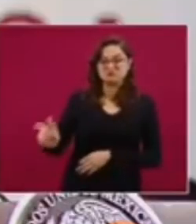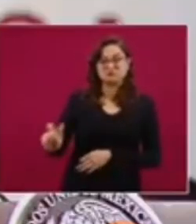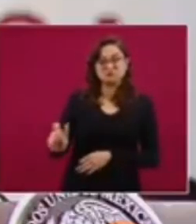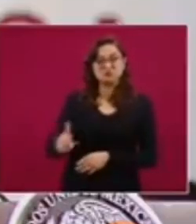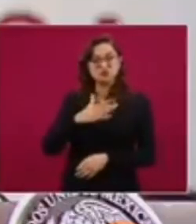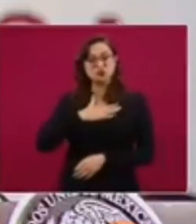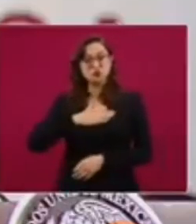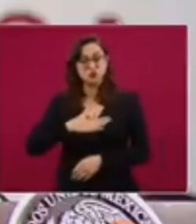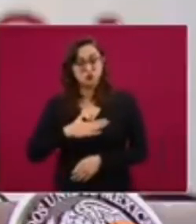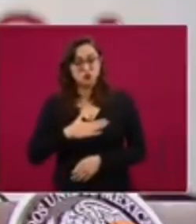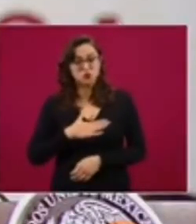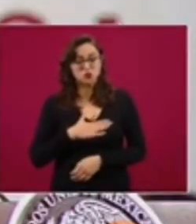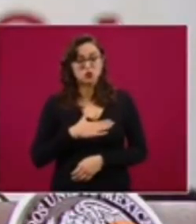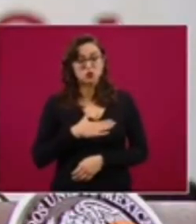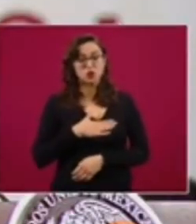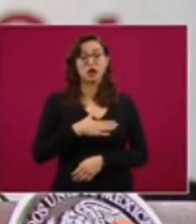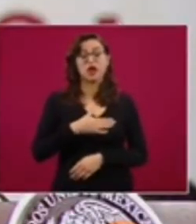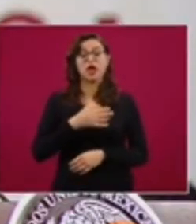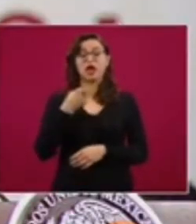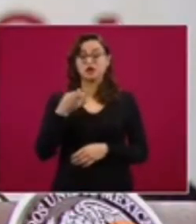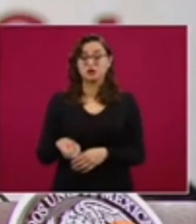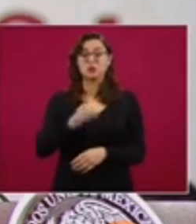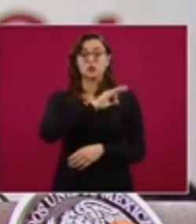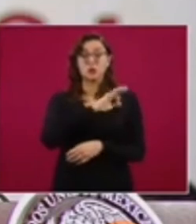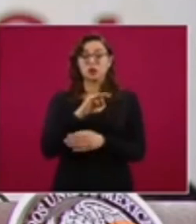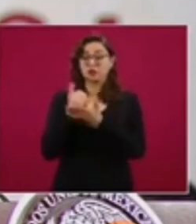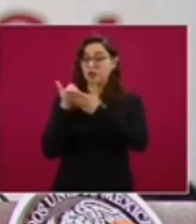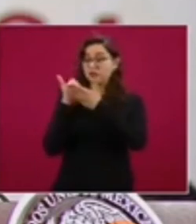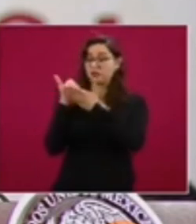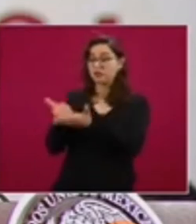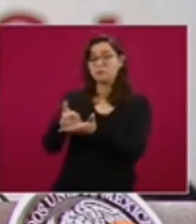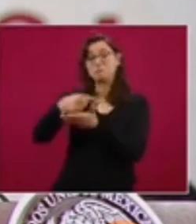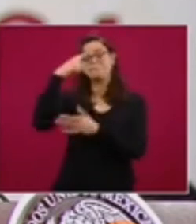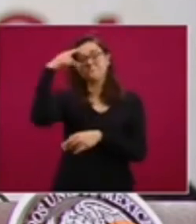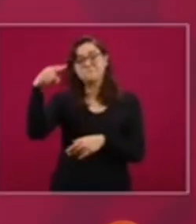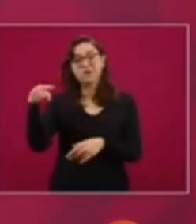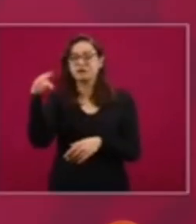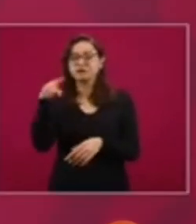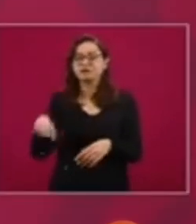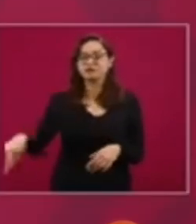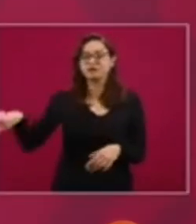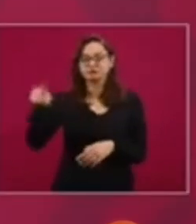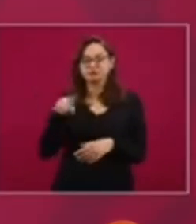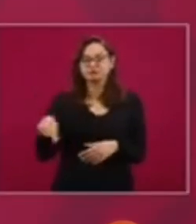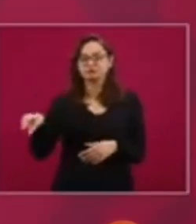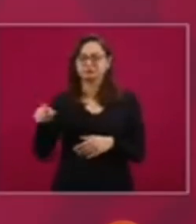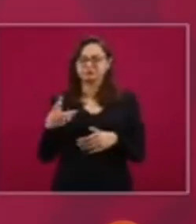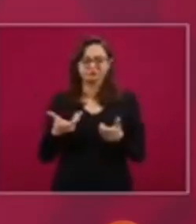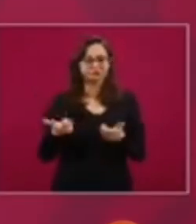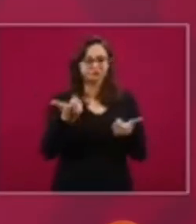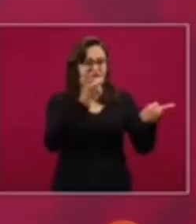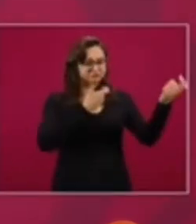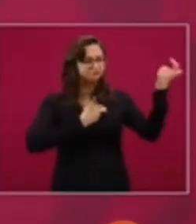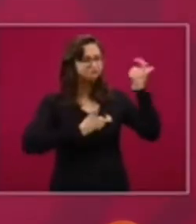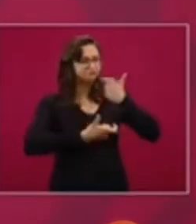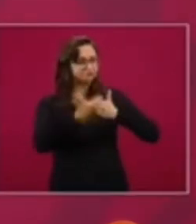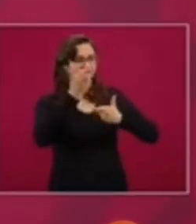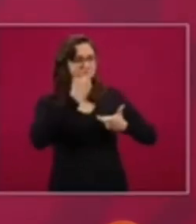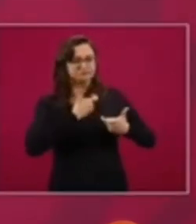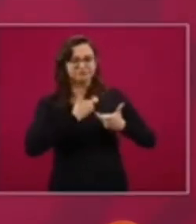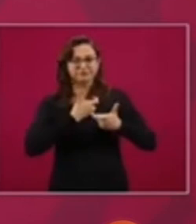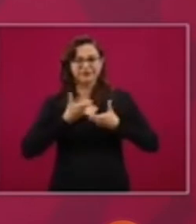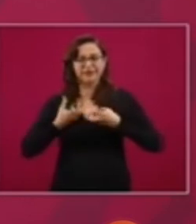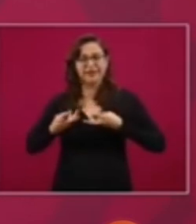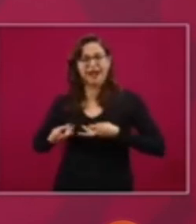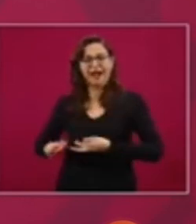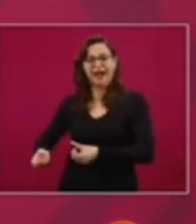y que esto vaya traduciéndose en una maquinaria que ahí mismo provoca consumo. La gran importancia de la